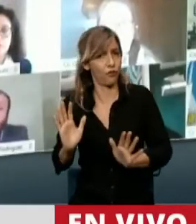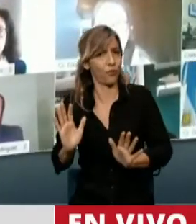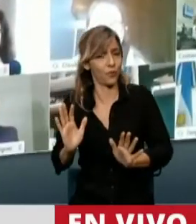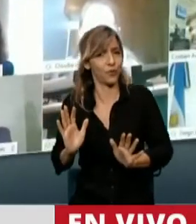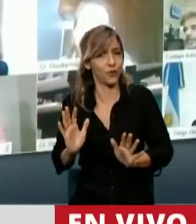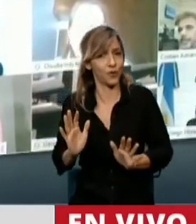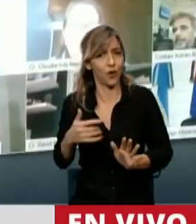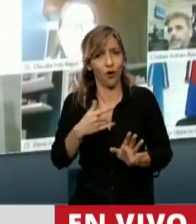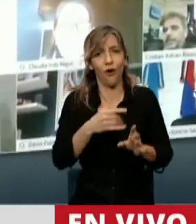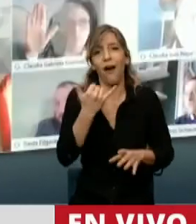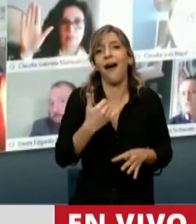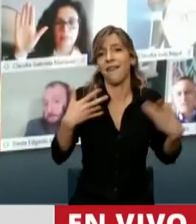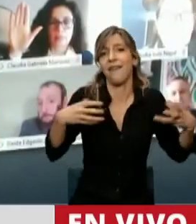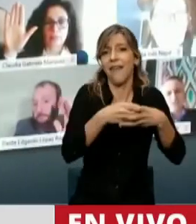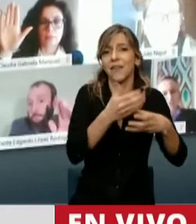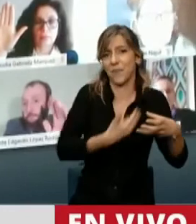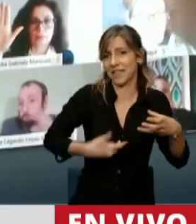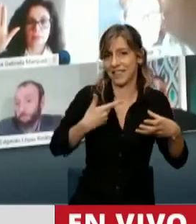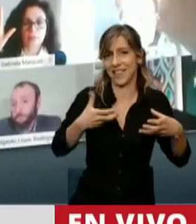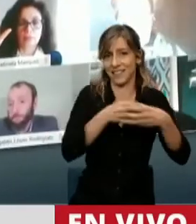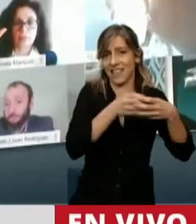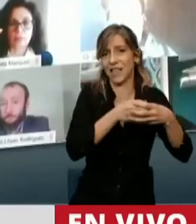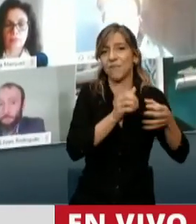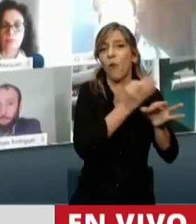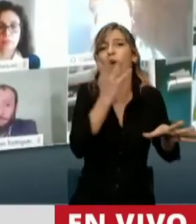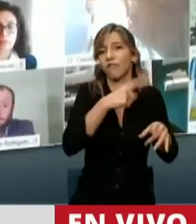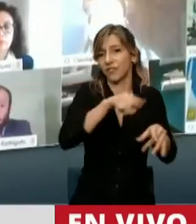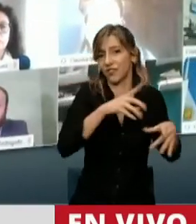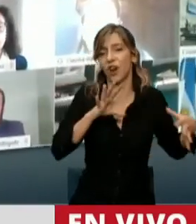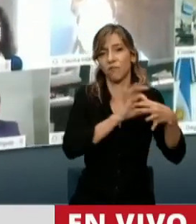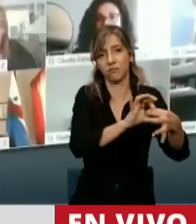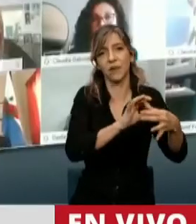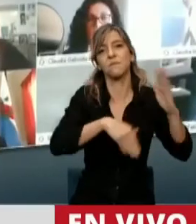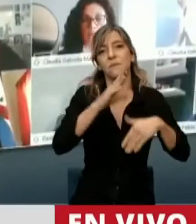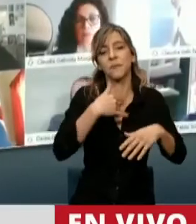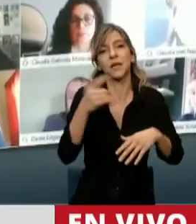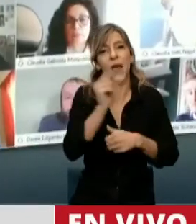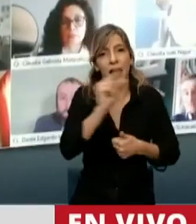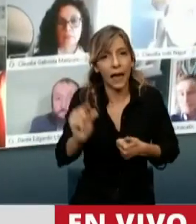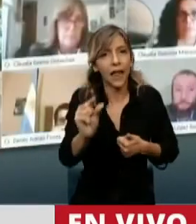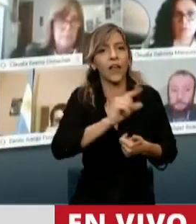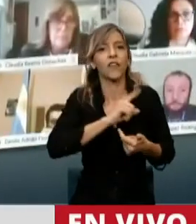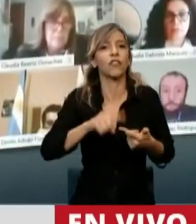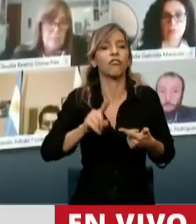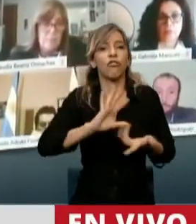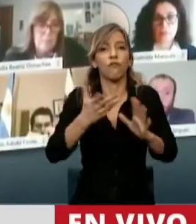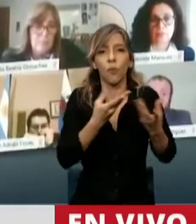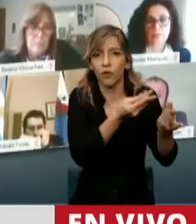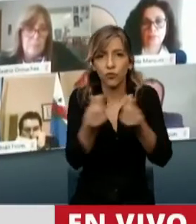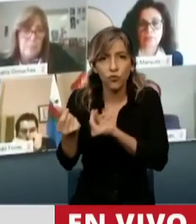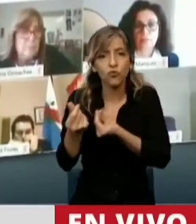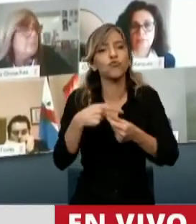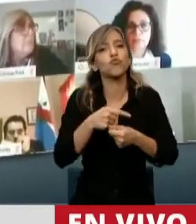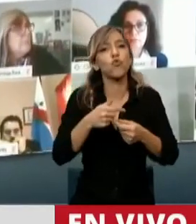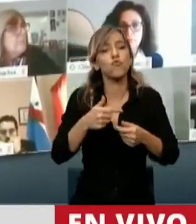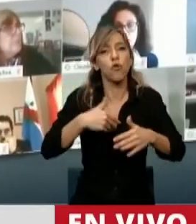el equipo de nuestro presidente, se va a basar en los créditos subsidiados, en la promoción del consumo, en el impulso